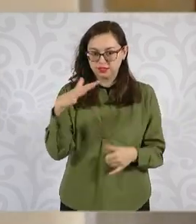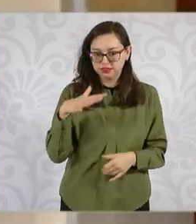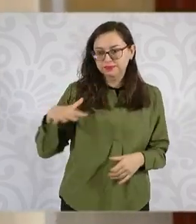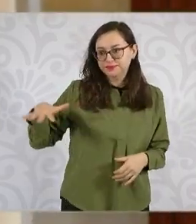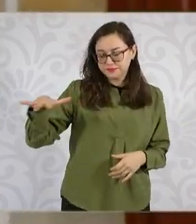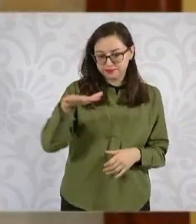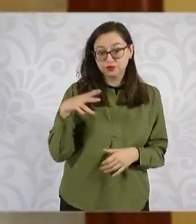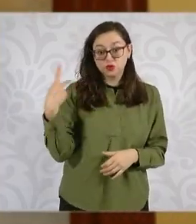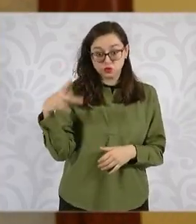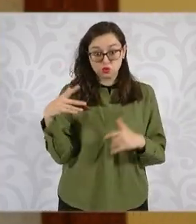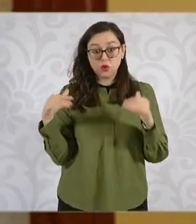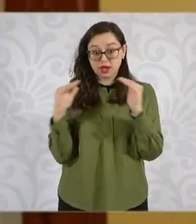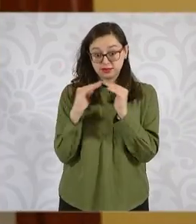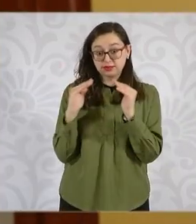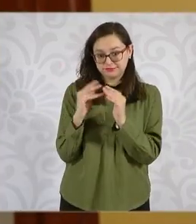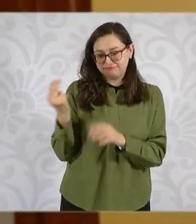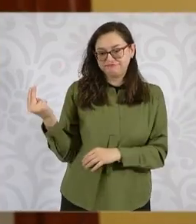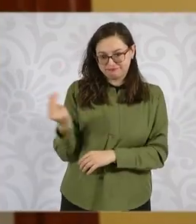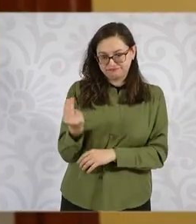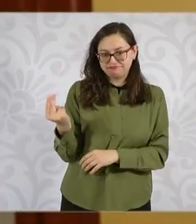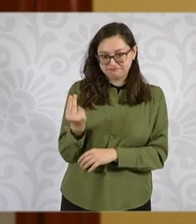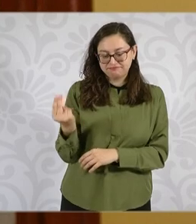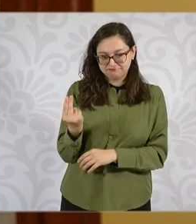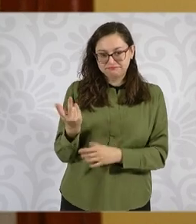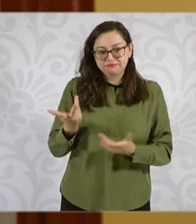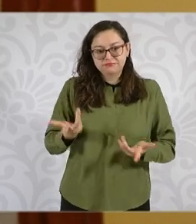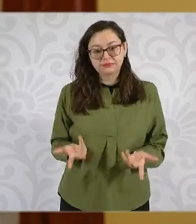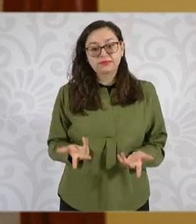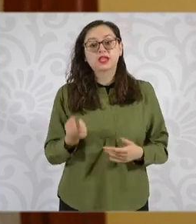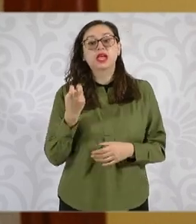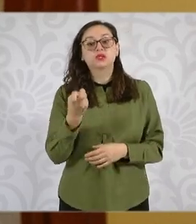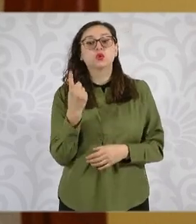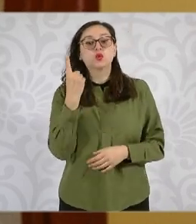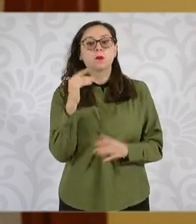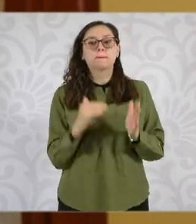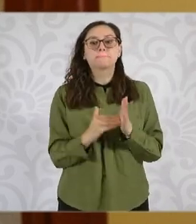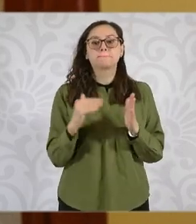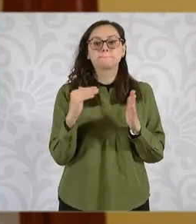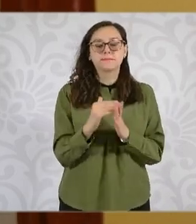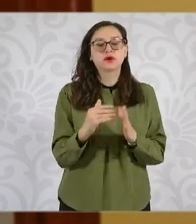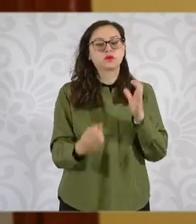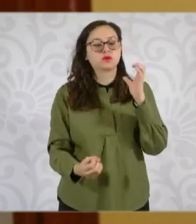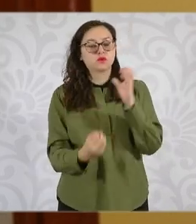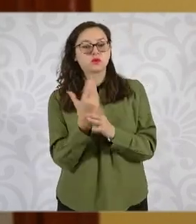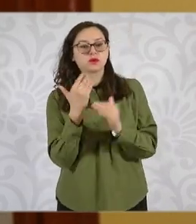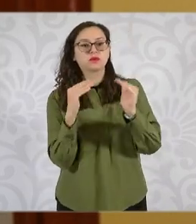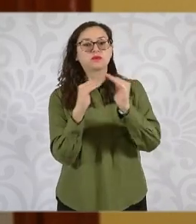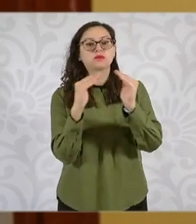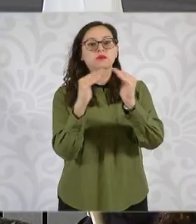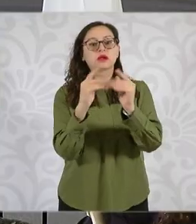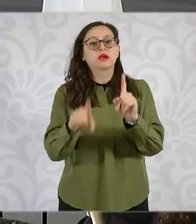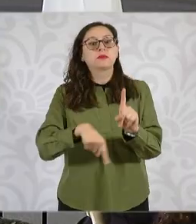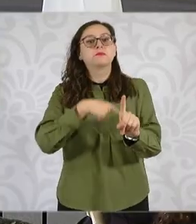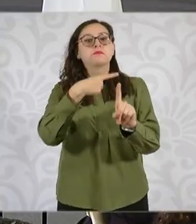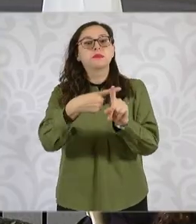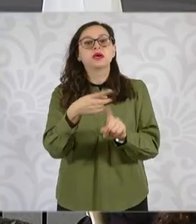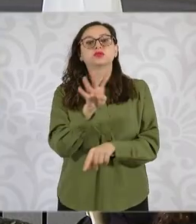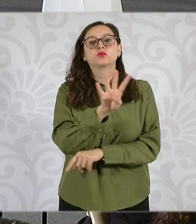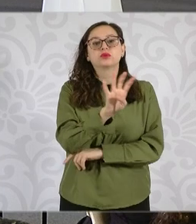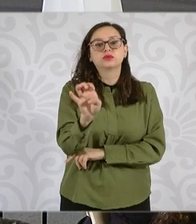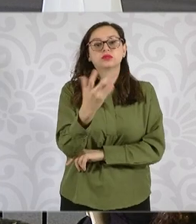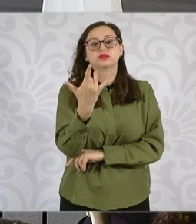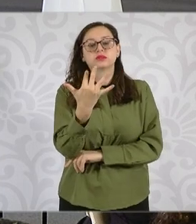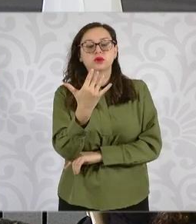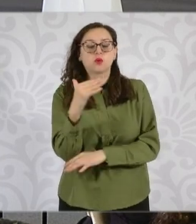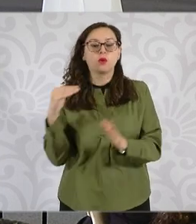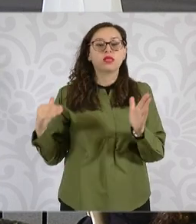en que se requieren. Además del millón de viviendas nuevas, tenemos 450 mil mejoramientos